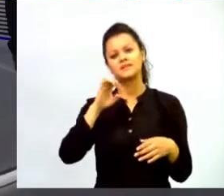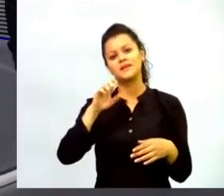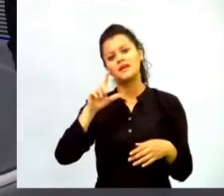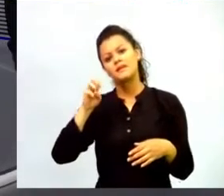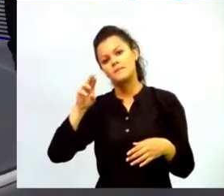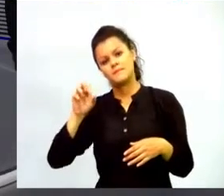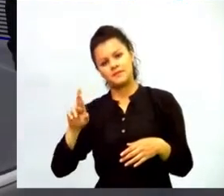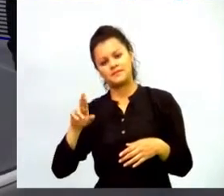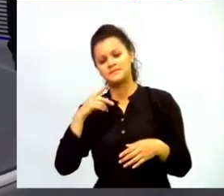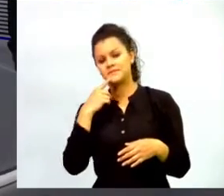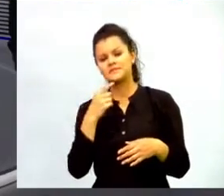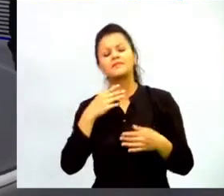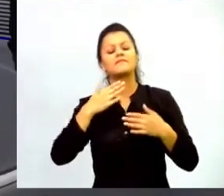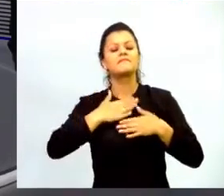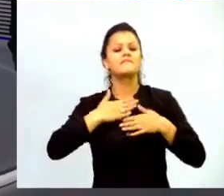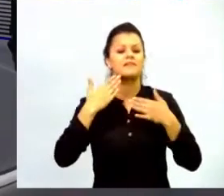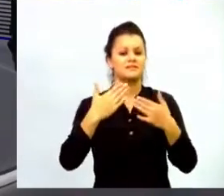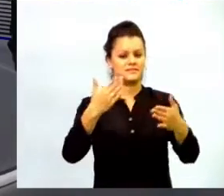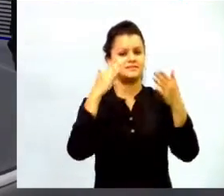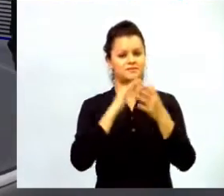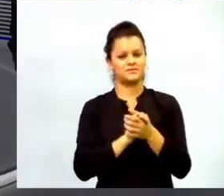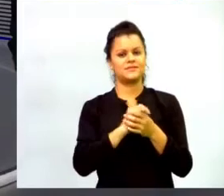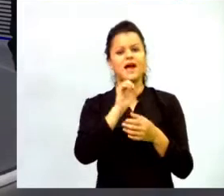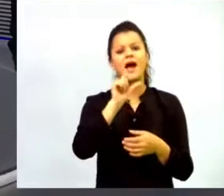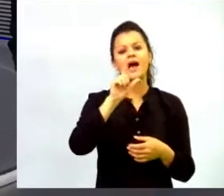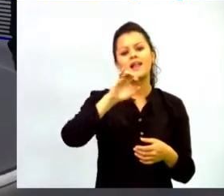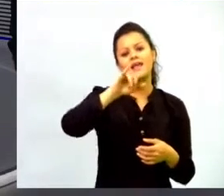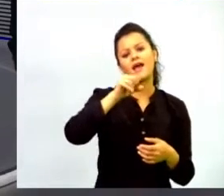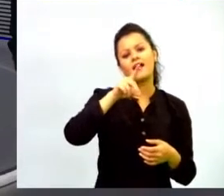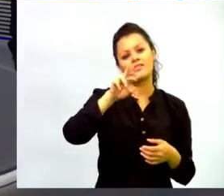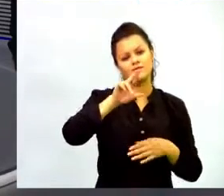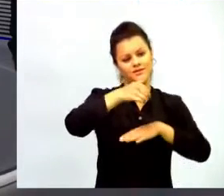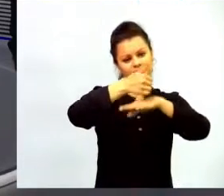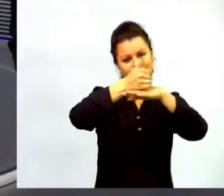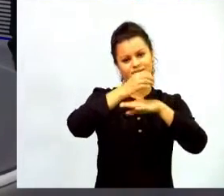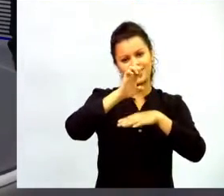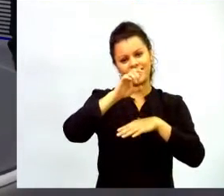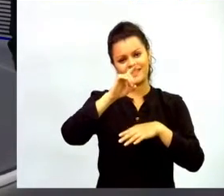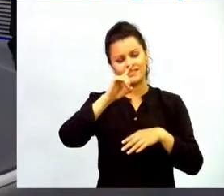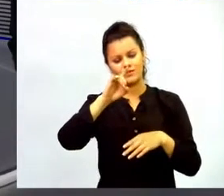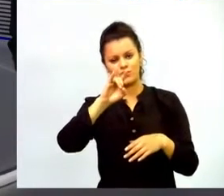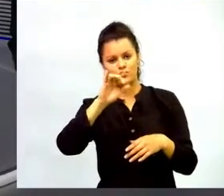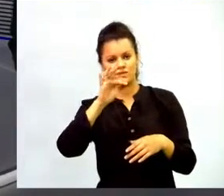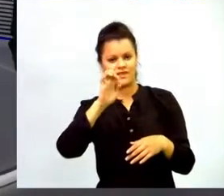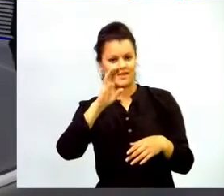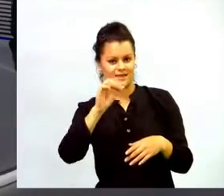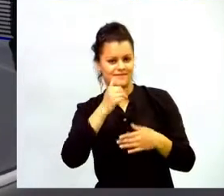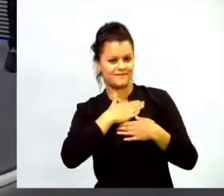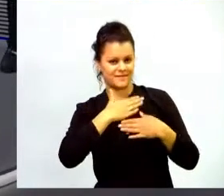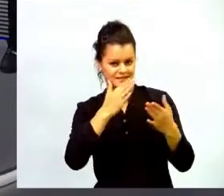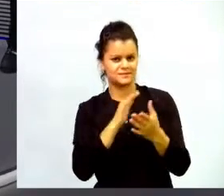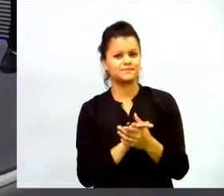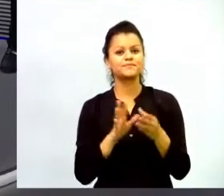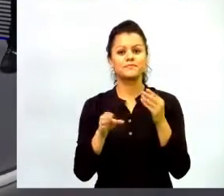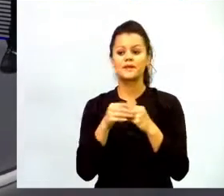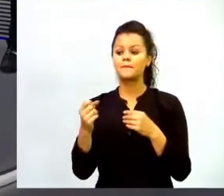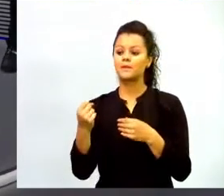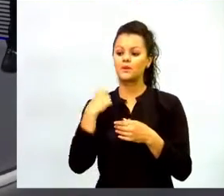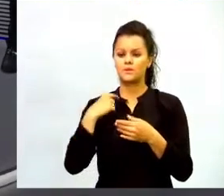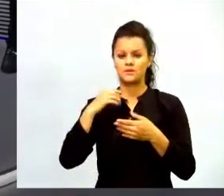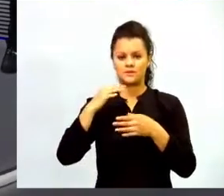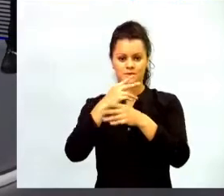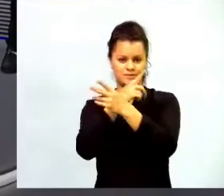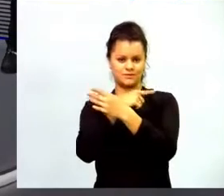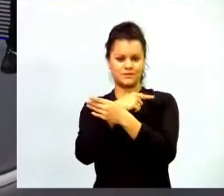felicitaciones Alejandro Domínguez director de Eduteca también nos pregunta por Twitter Rosa López